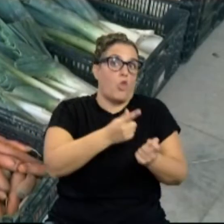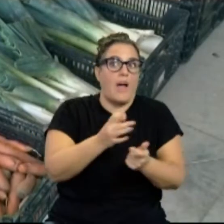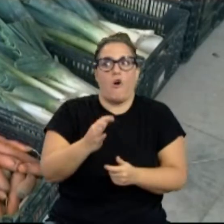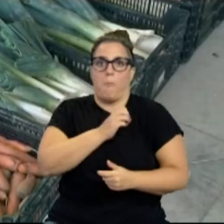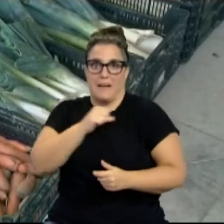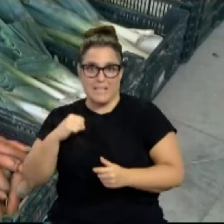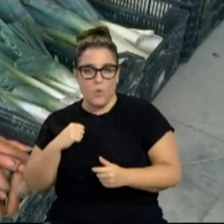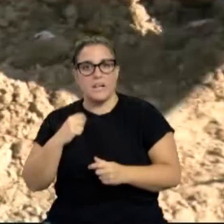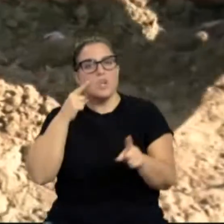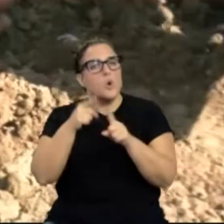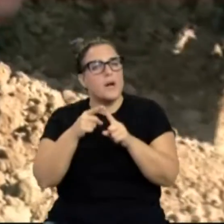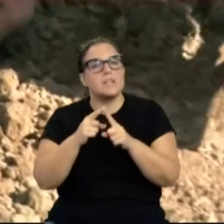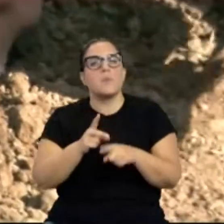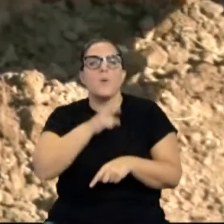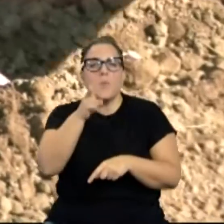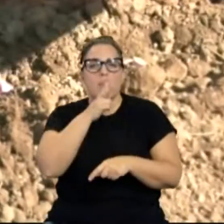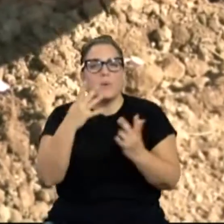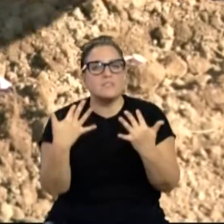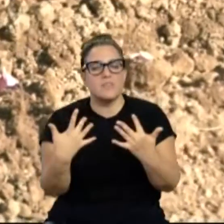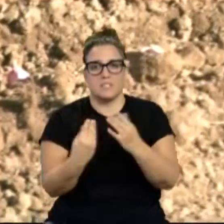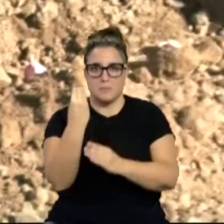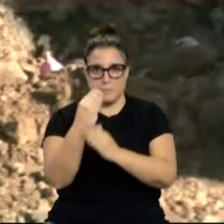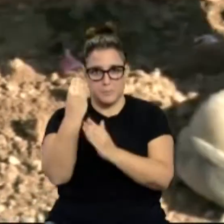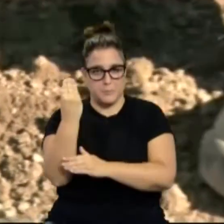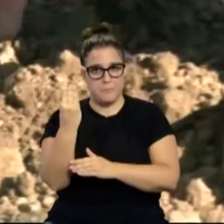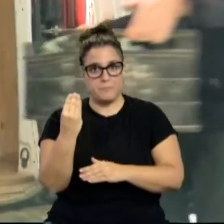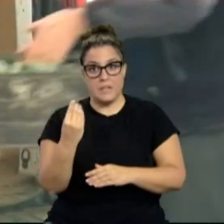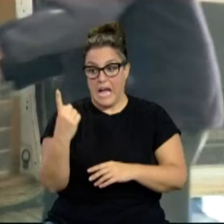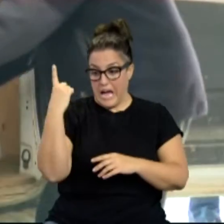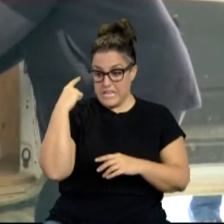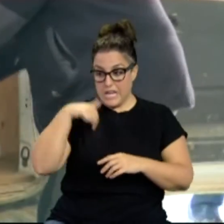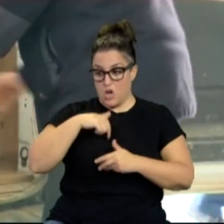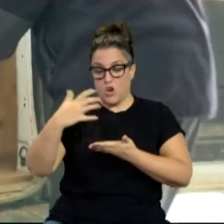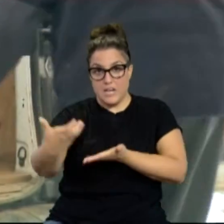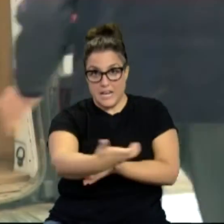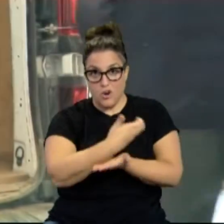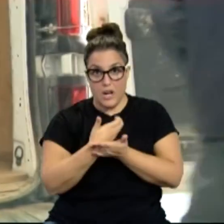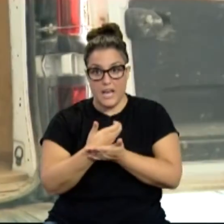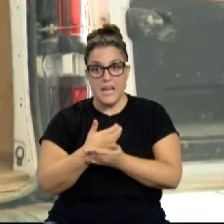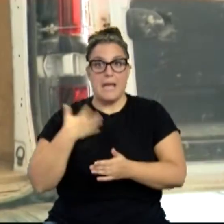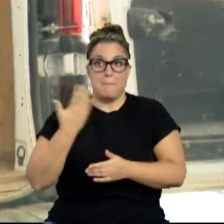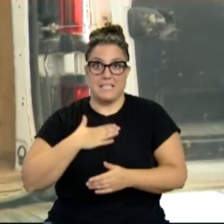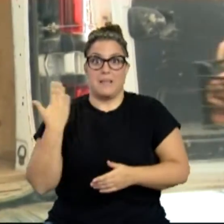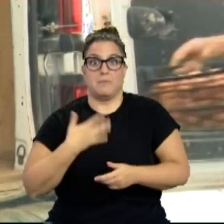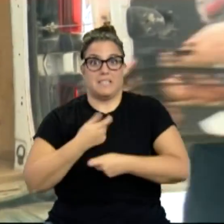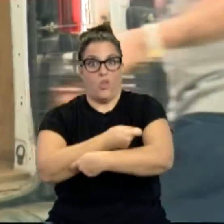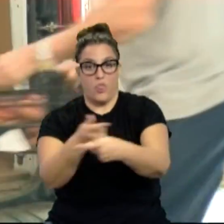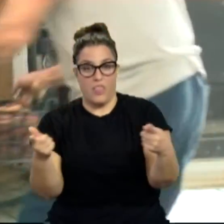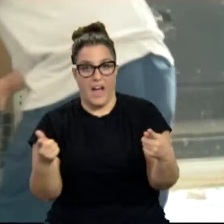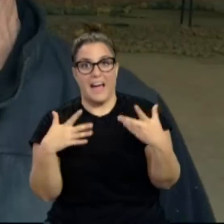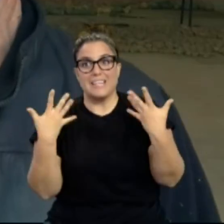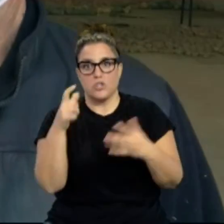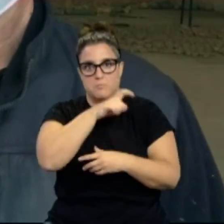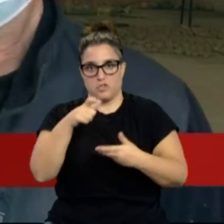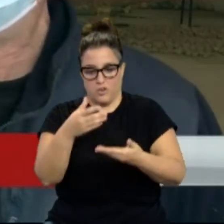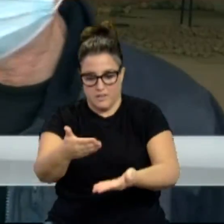todo tipo de verduras frescas. Y se ha cogido entre ayer y hoy y se repartirá entre mañana y pasado. Entonces las personas lo